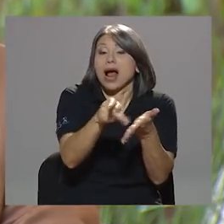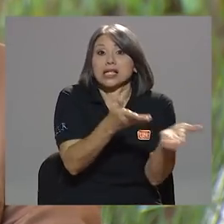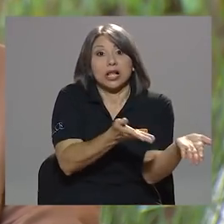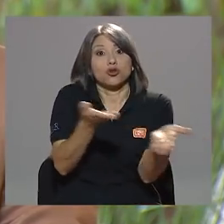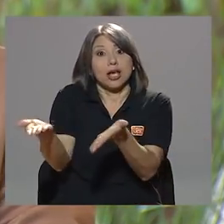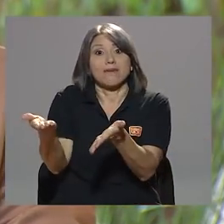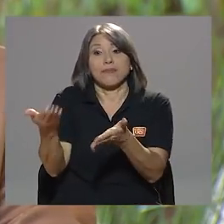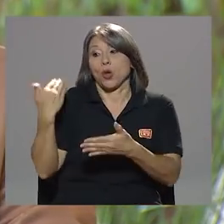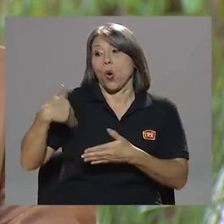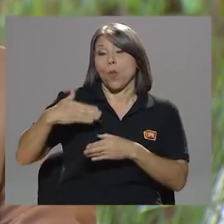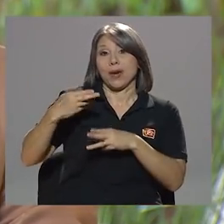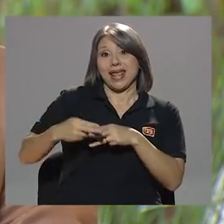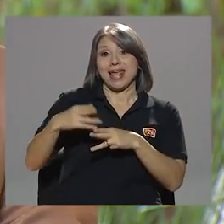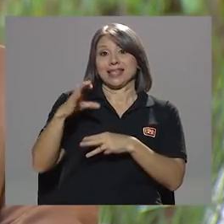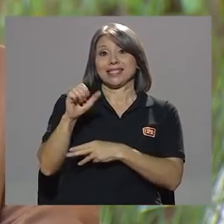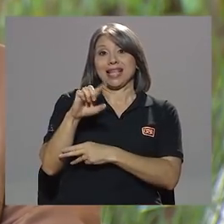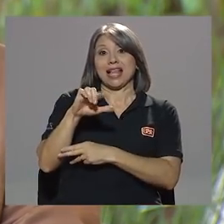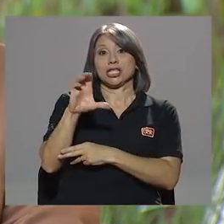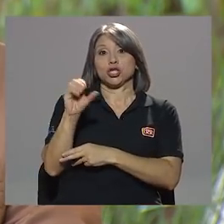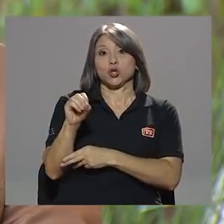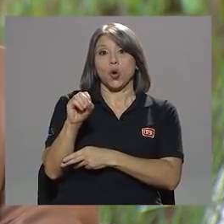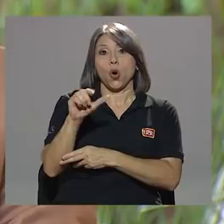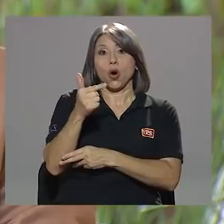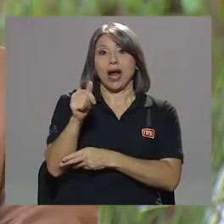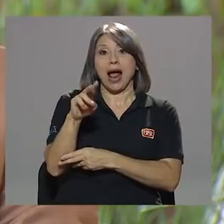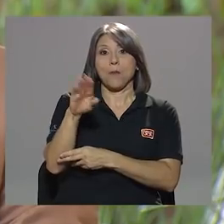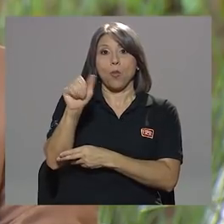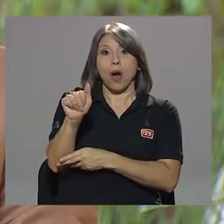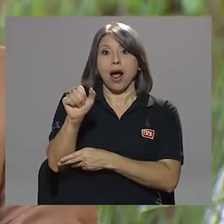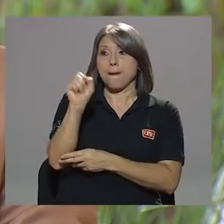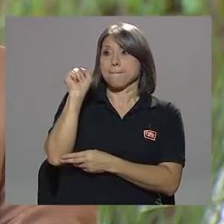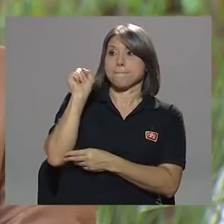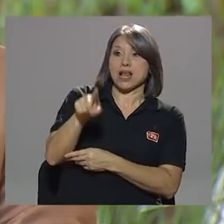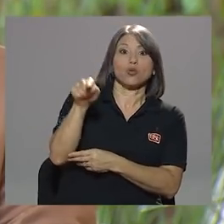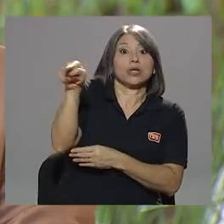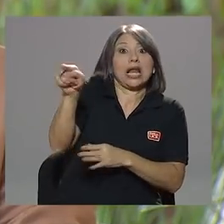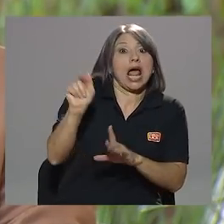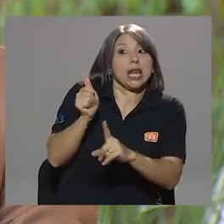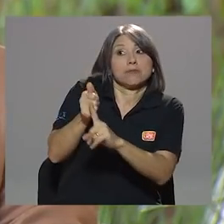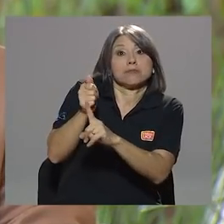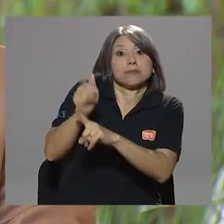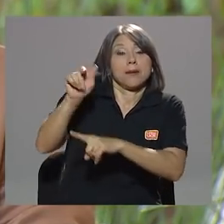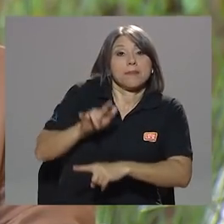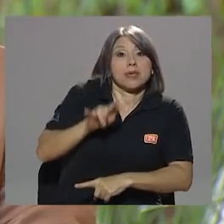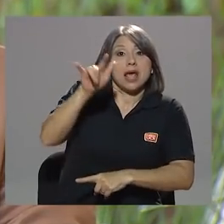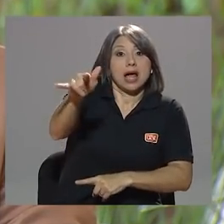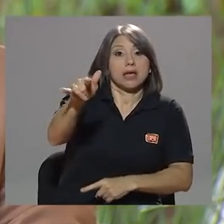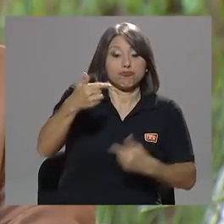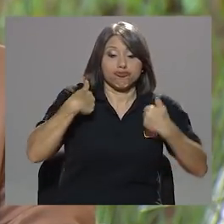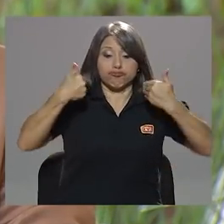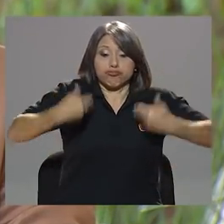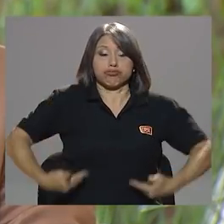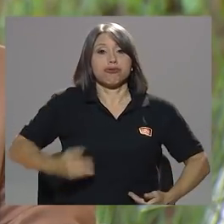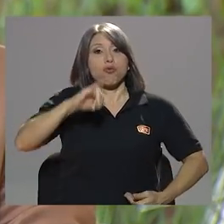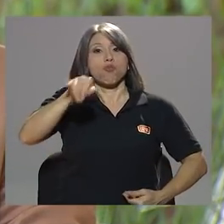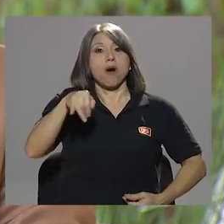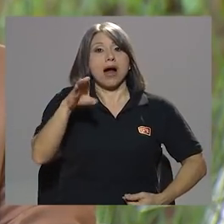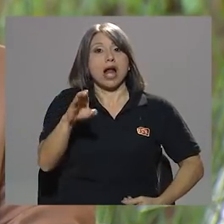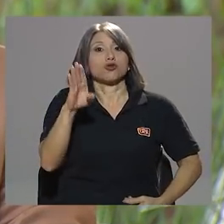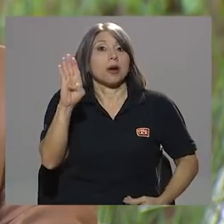pregúntenle sobre su viaje al señor que tienen que preguntarle sobre su viaje. Juan Carlos Bolaños es un simple empresario.